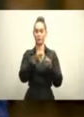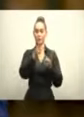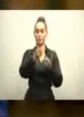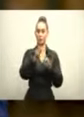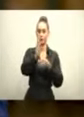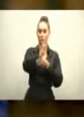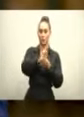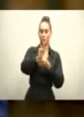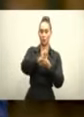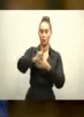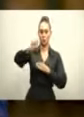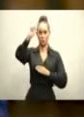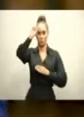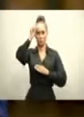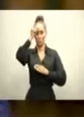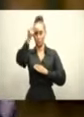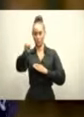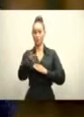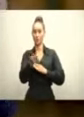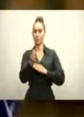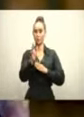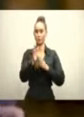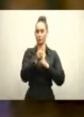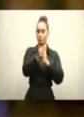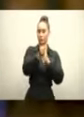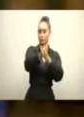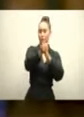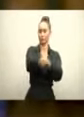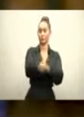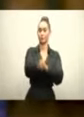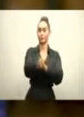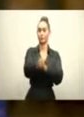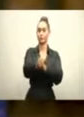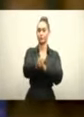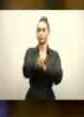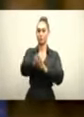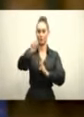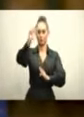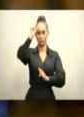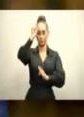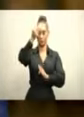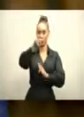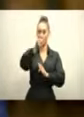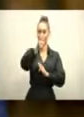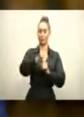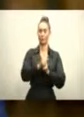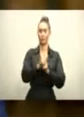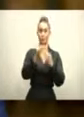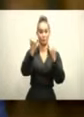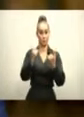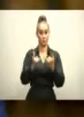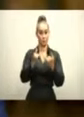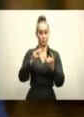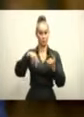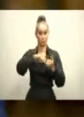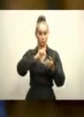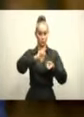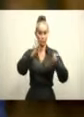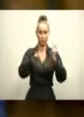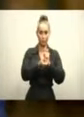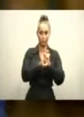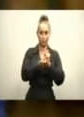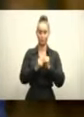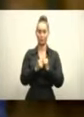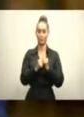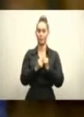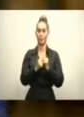instrumento de gobernanza para garantizar seguir en el poder. Eso lo estamos cambiando. La Cámara de